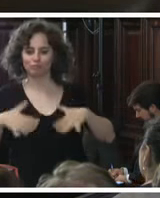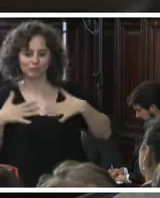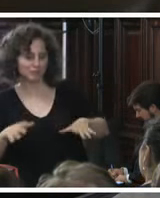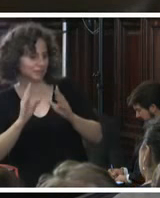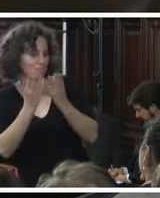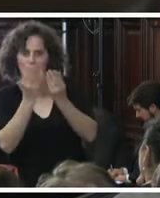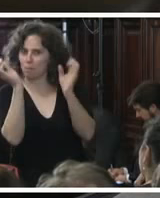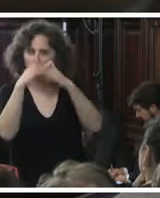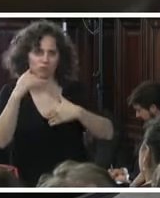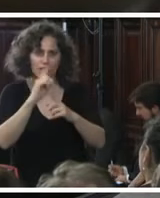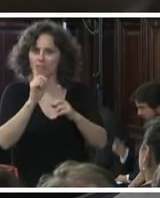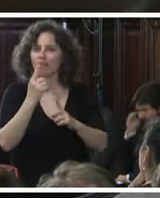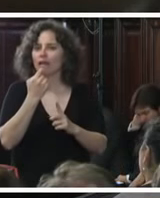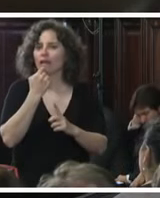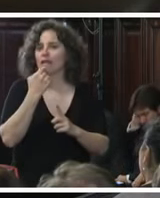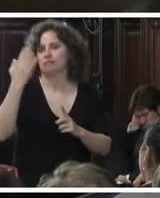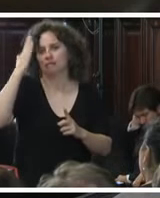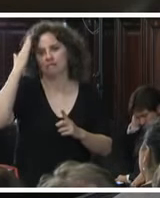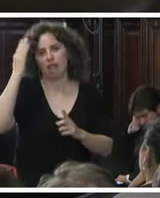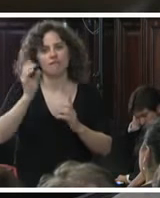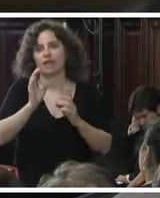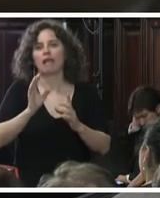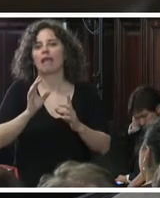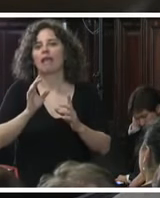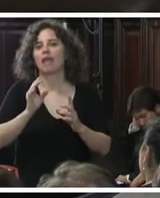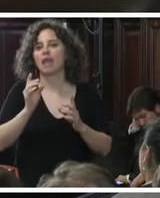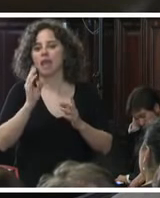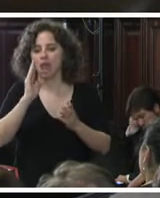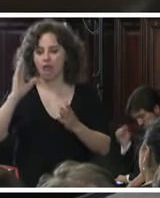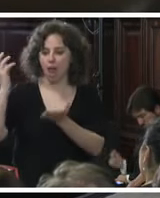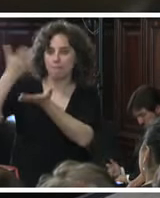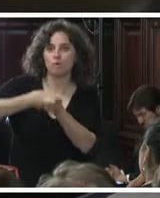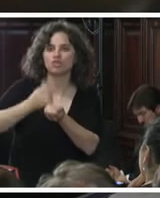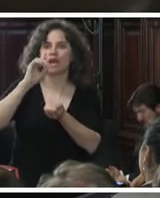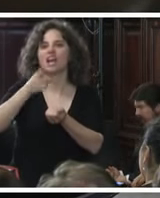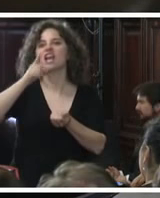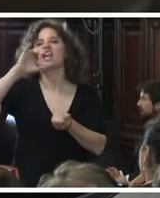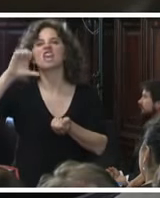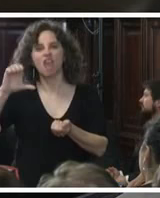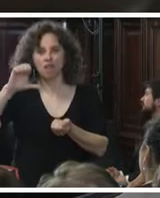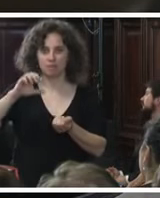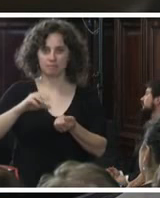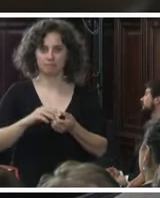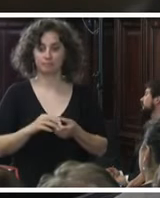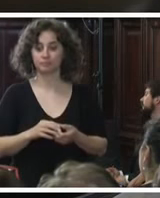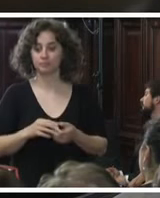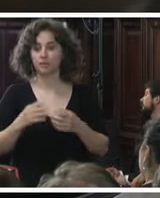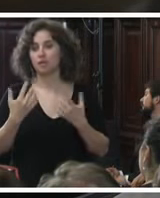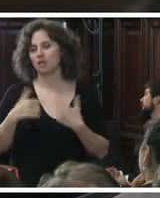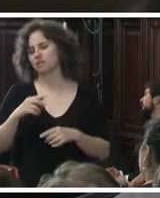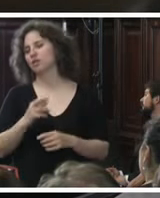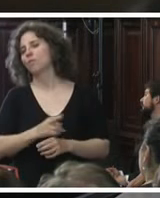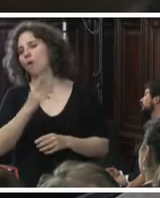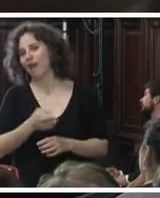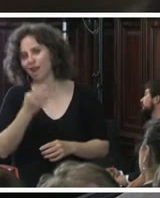descartada de forma tajante y definitiva por el GIEI es interesante hago una conexión curiosa